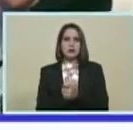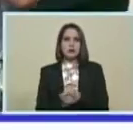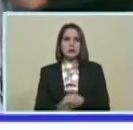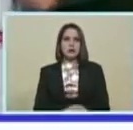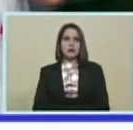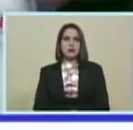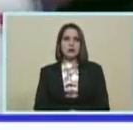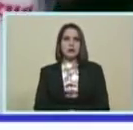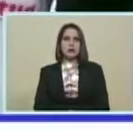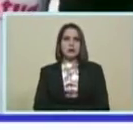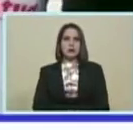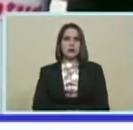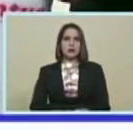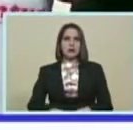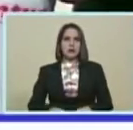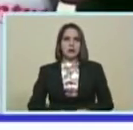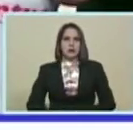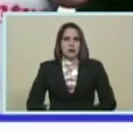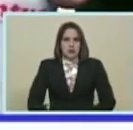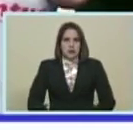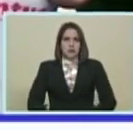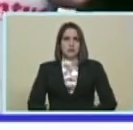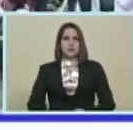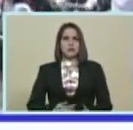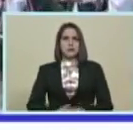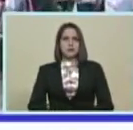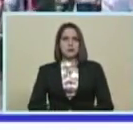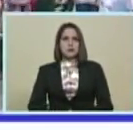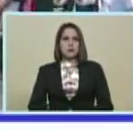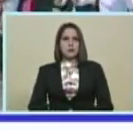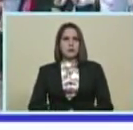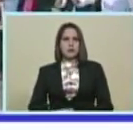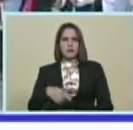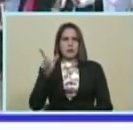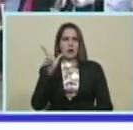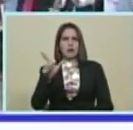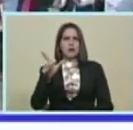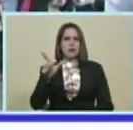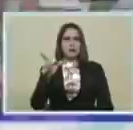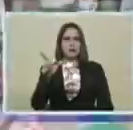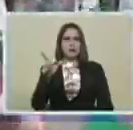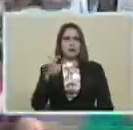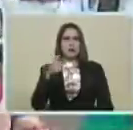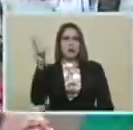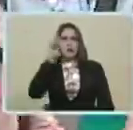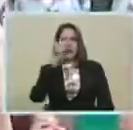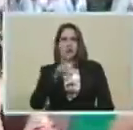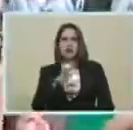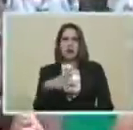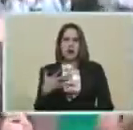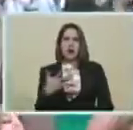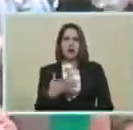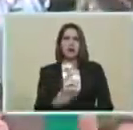...compañeros... ...noveno aniversario... partido... ...se facialismo... libro de Venezuela...